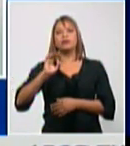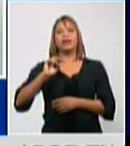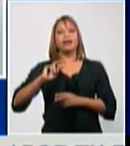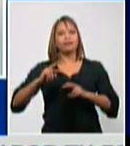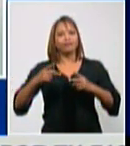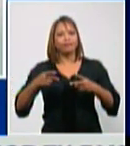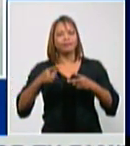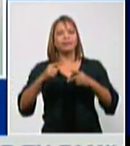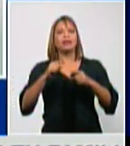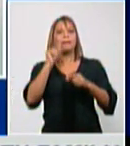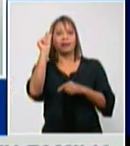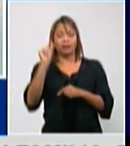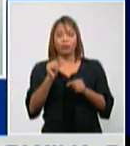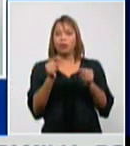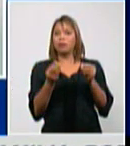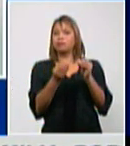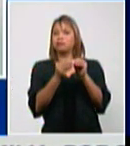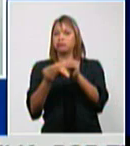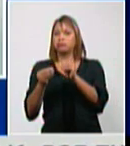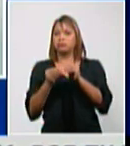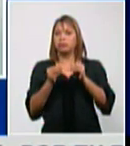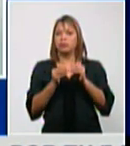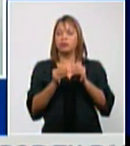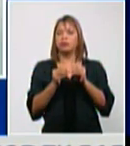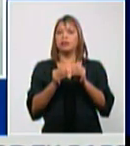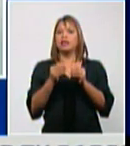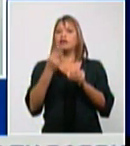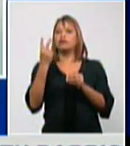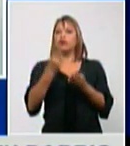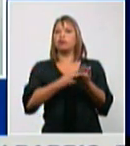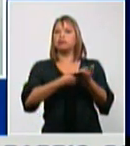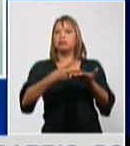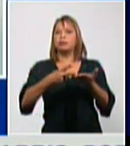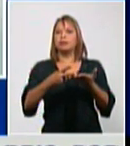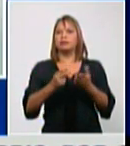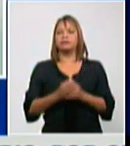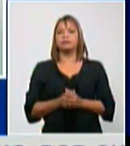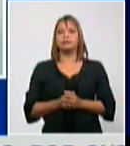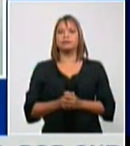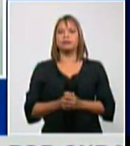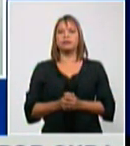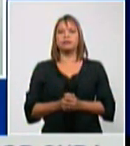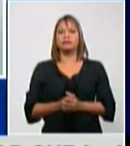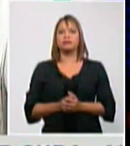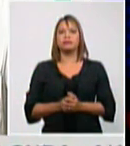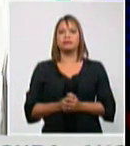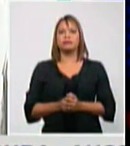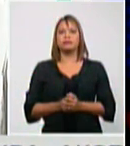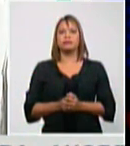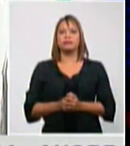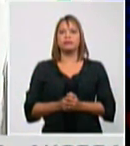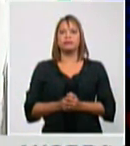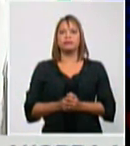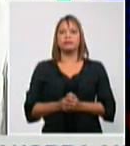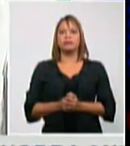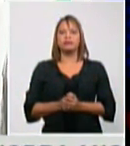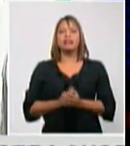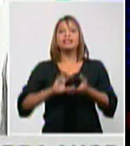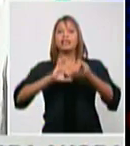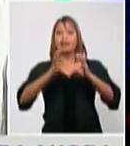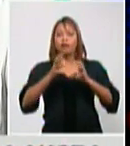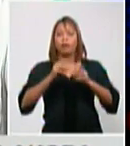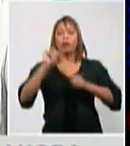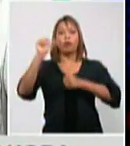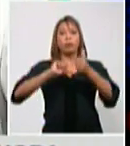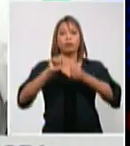casos confirmados en los últimos 15 días de esta forma y con este comportamiento en